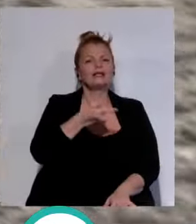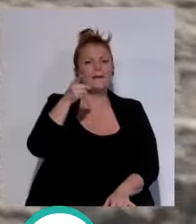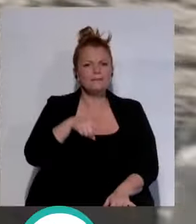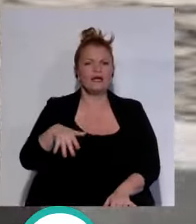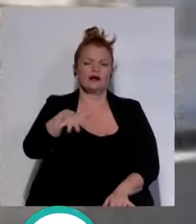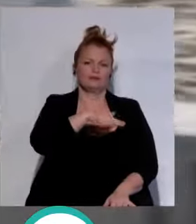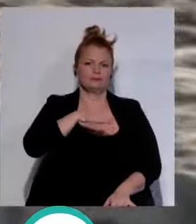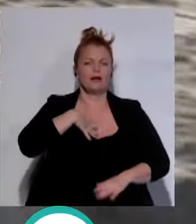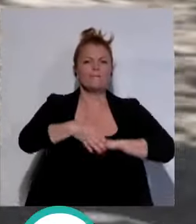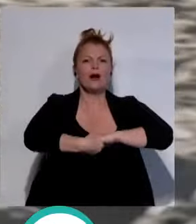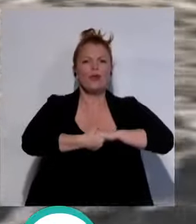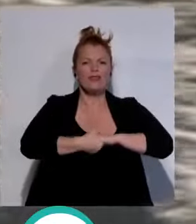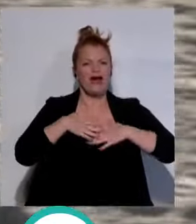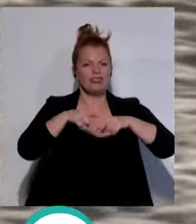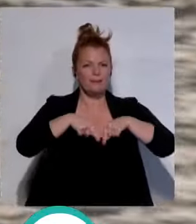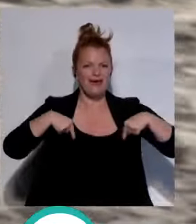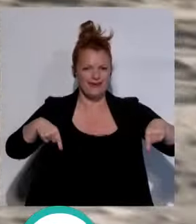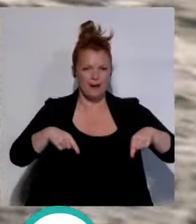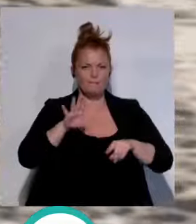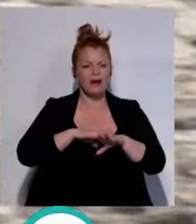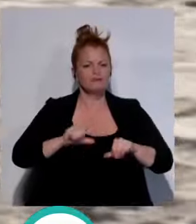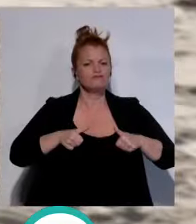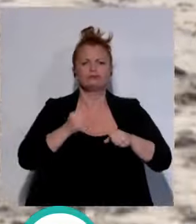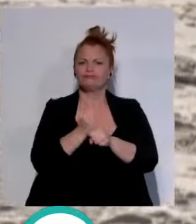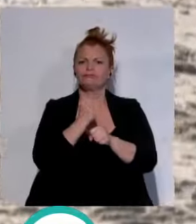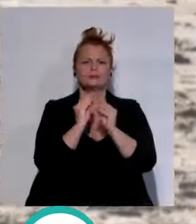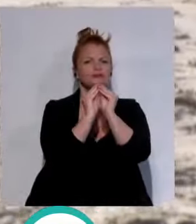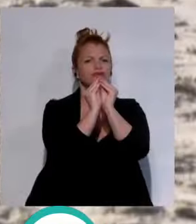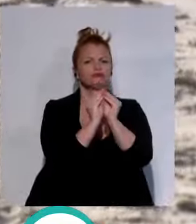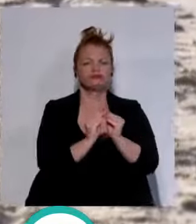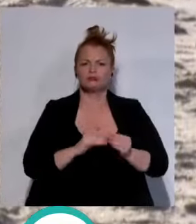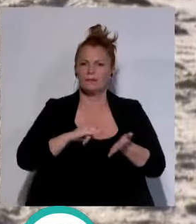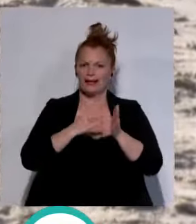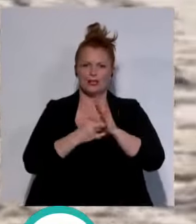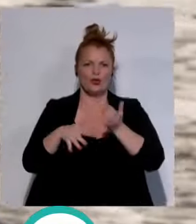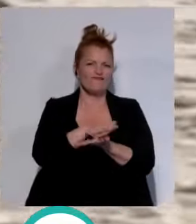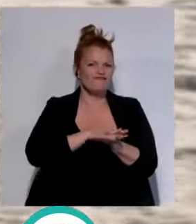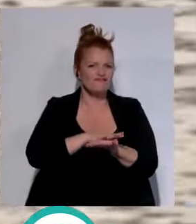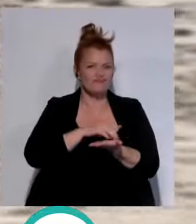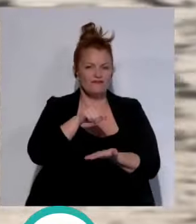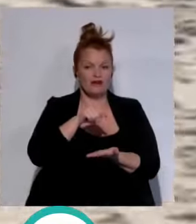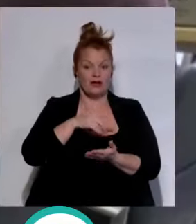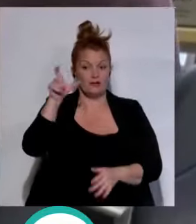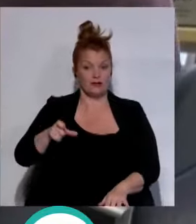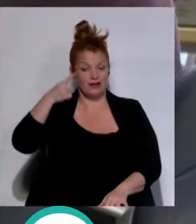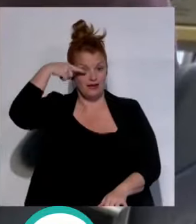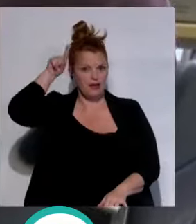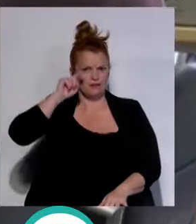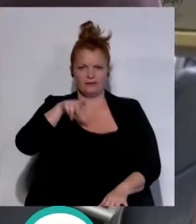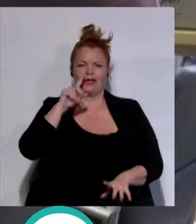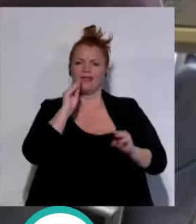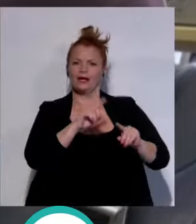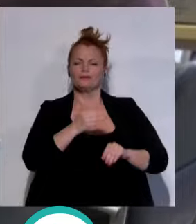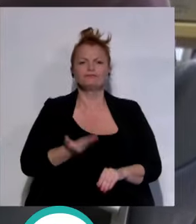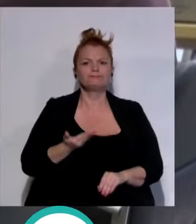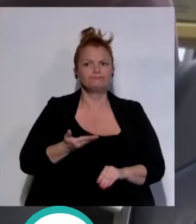de la Mancomunidad de la Bahía, para comenzar a trabajar en la elaboración de este proyecto básico. El alcalde de Cádiz ha destacado la importancia